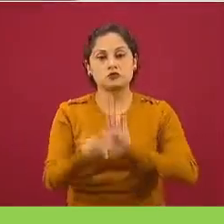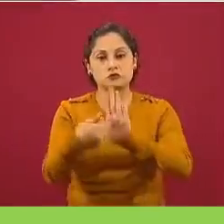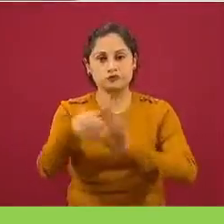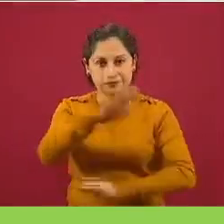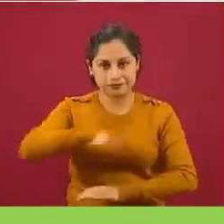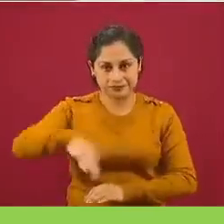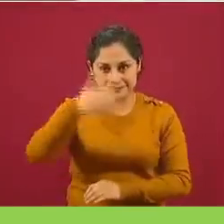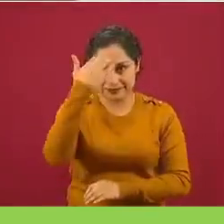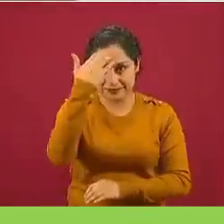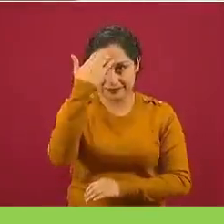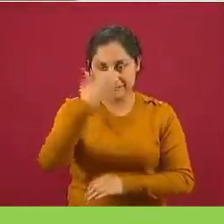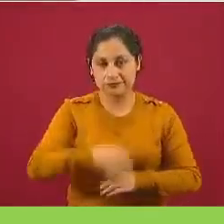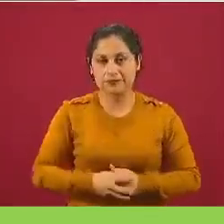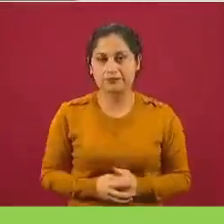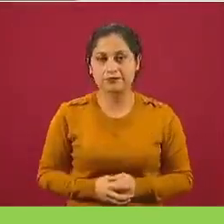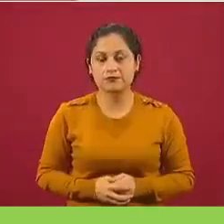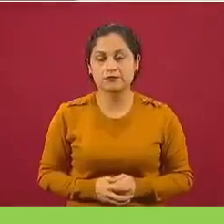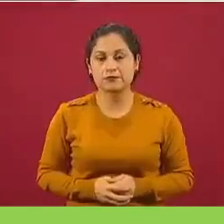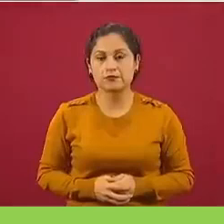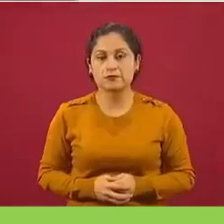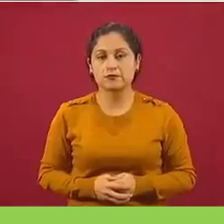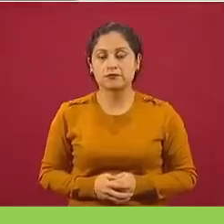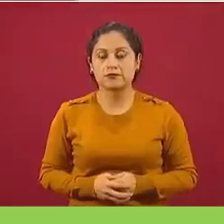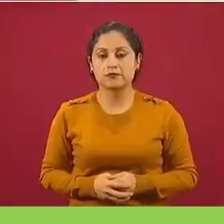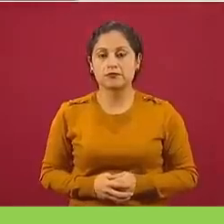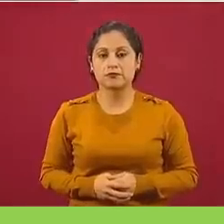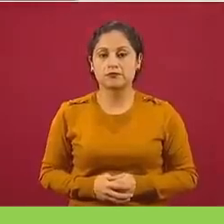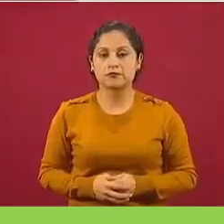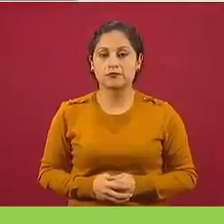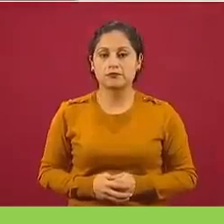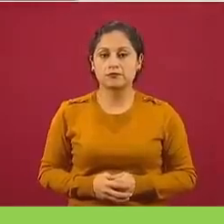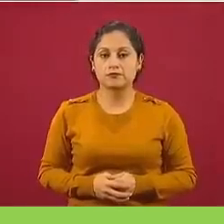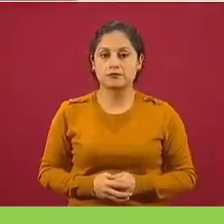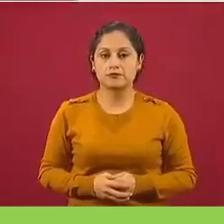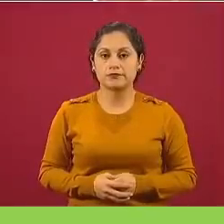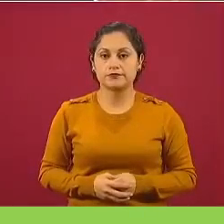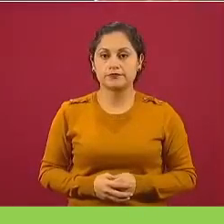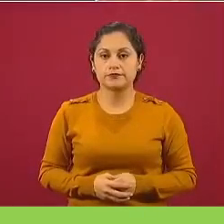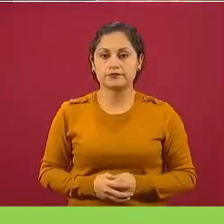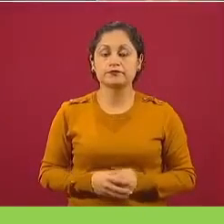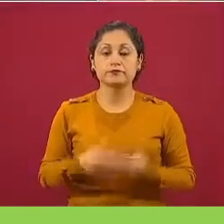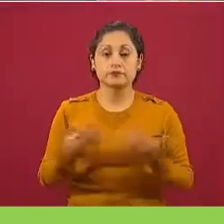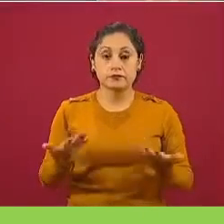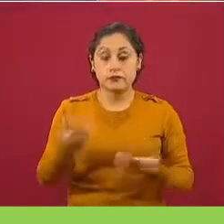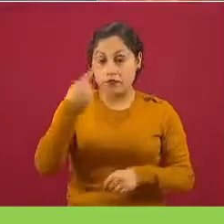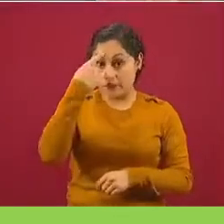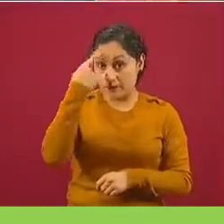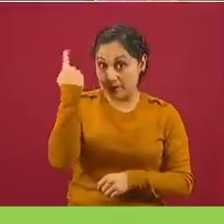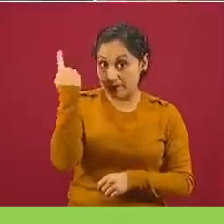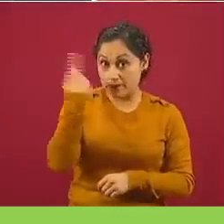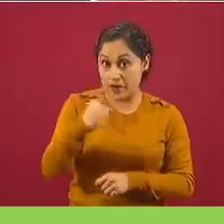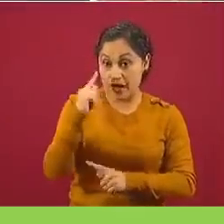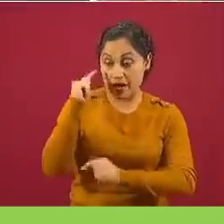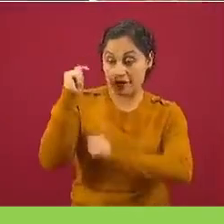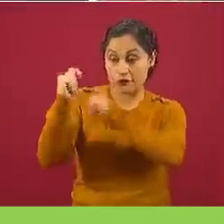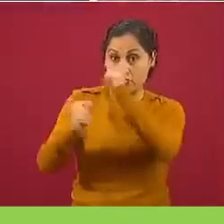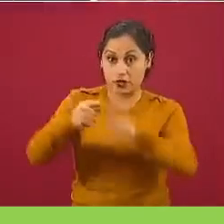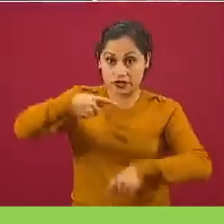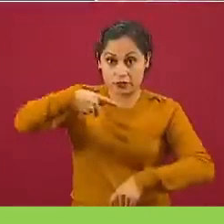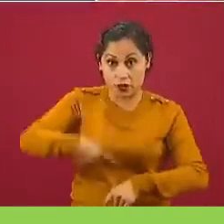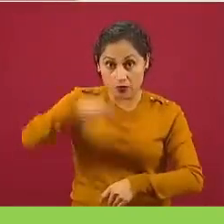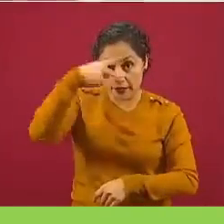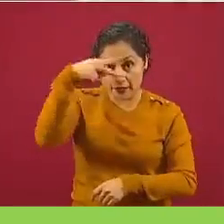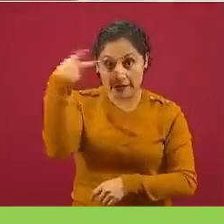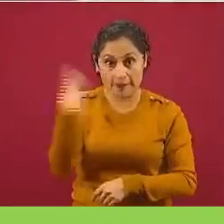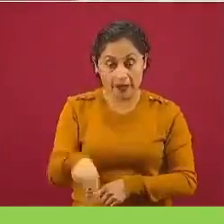para detonar el turismo interno, que es fundamental, van a